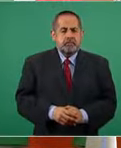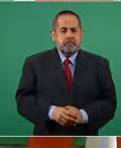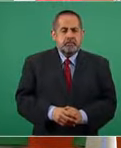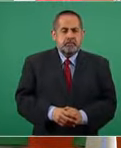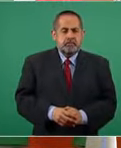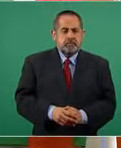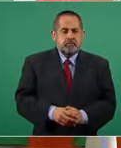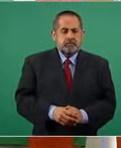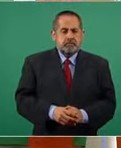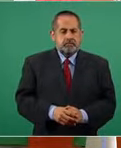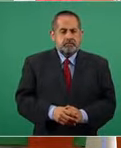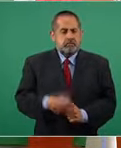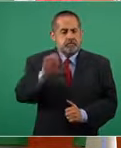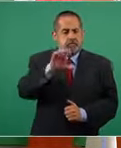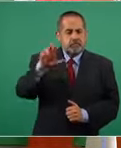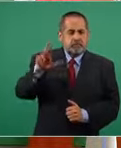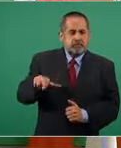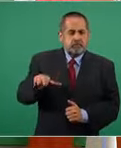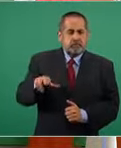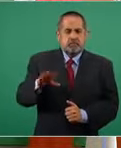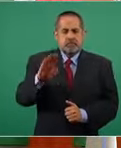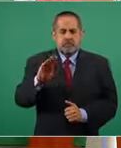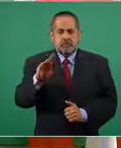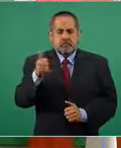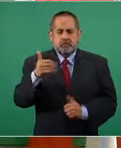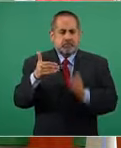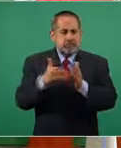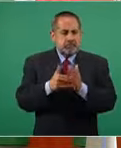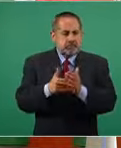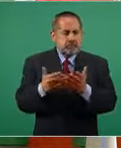Costa Rica 96 mil